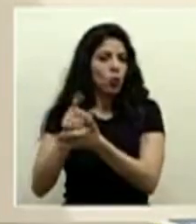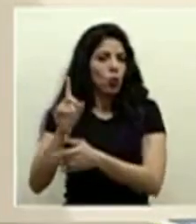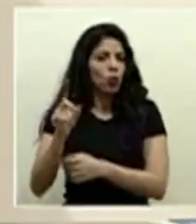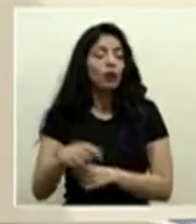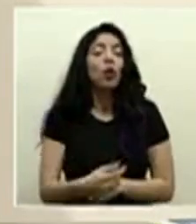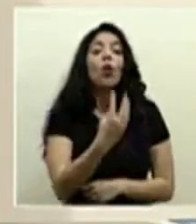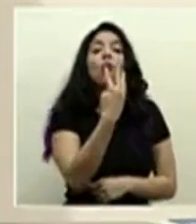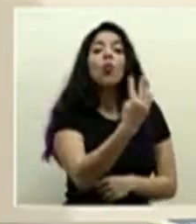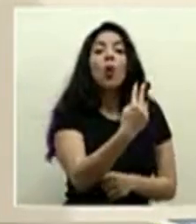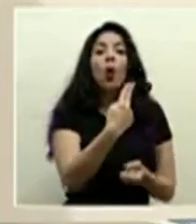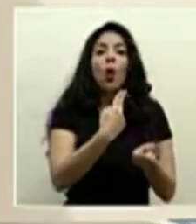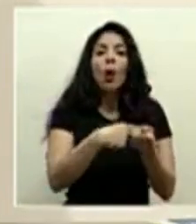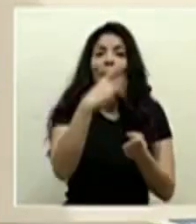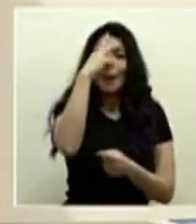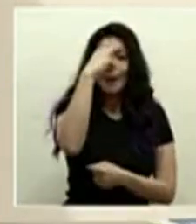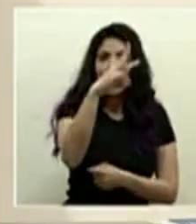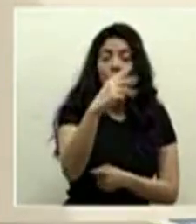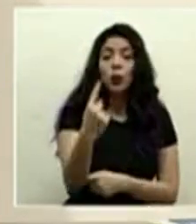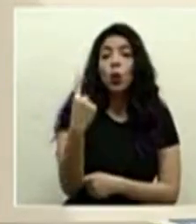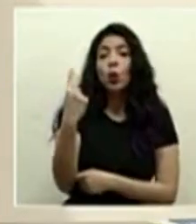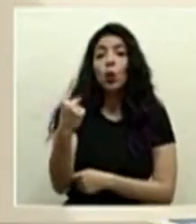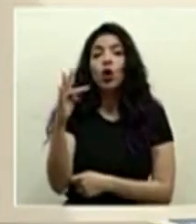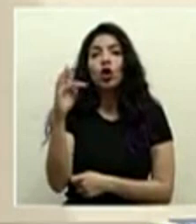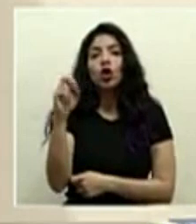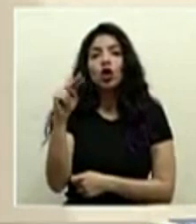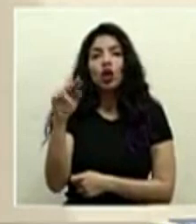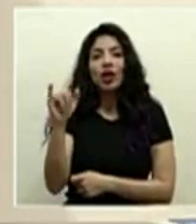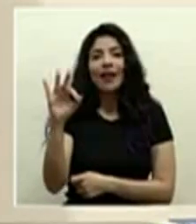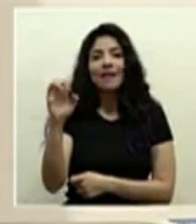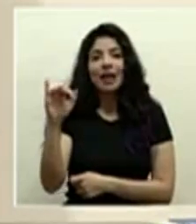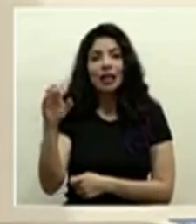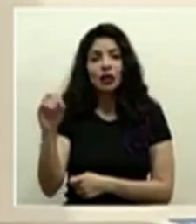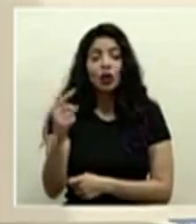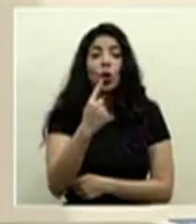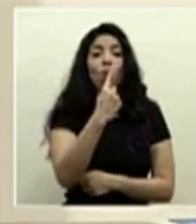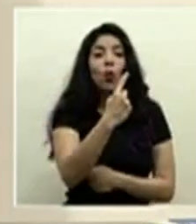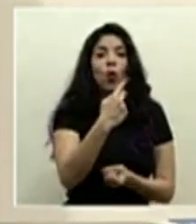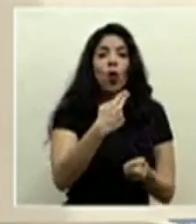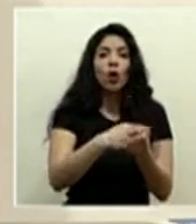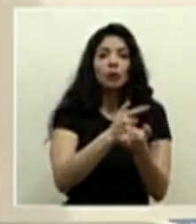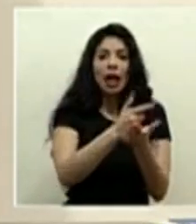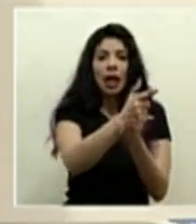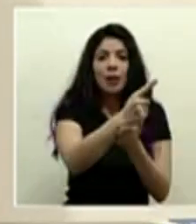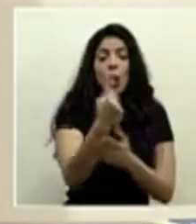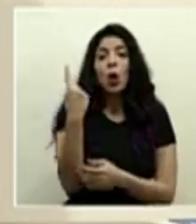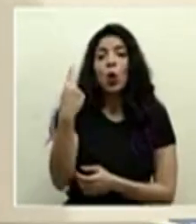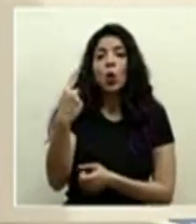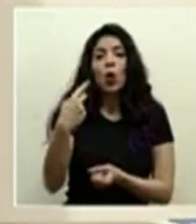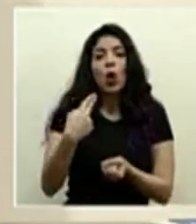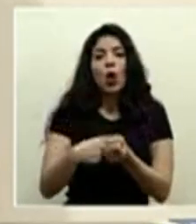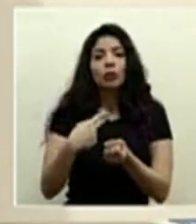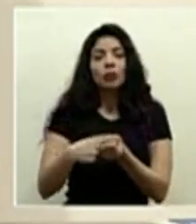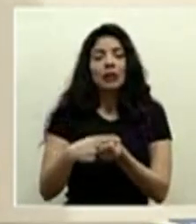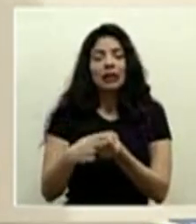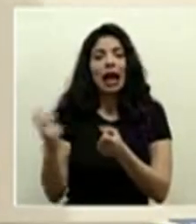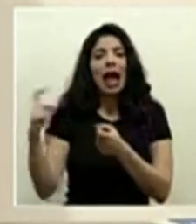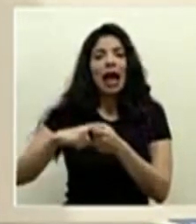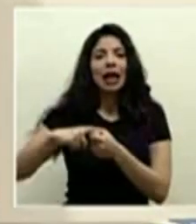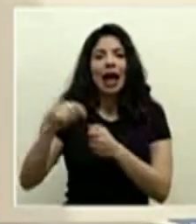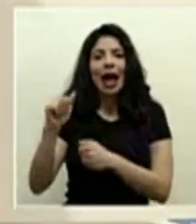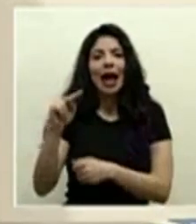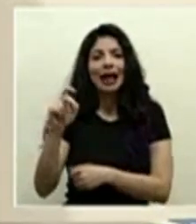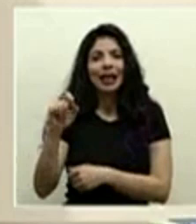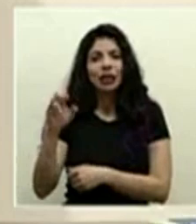4 en el hospital México 1 en el Tony Facio 1 en el hospital de Liberia y 1 en el hospital La Nexión y tenemos